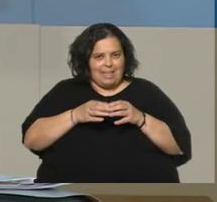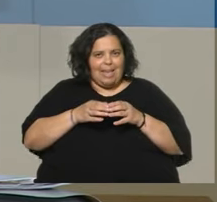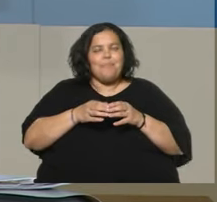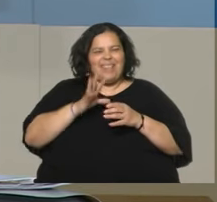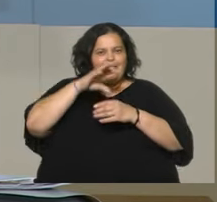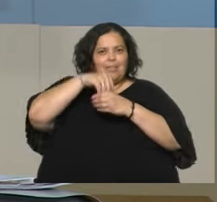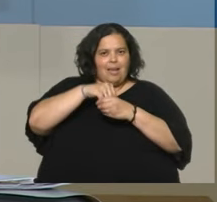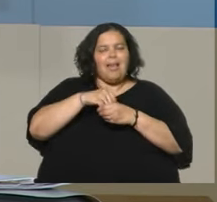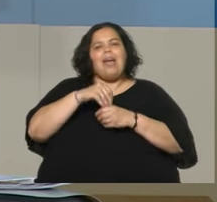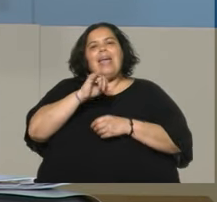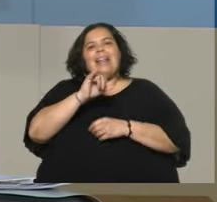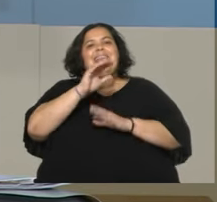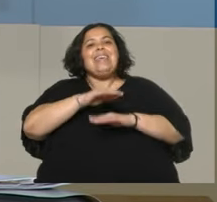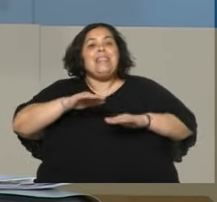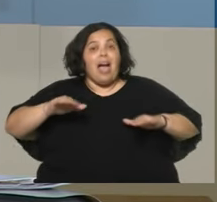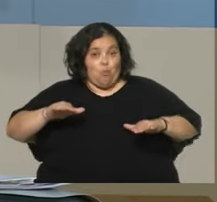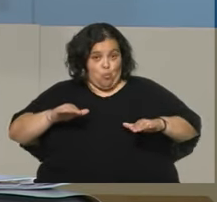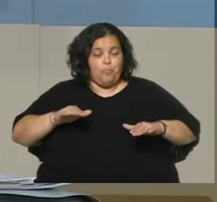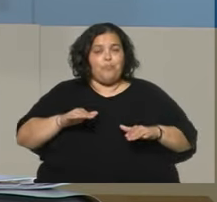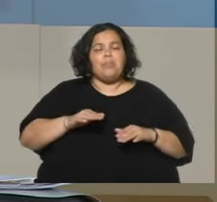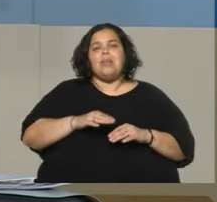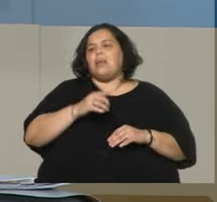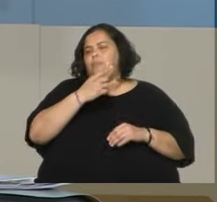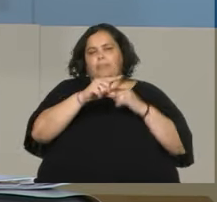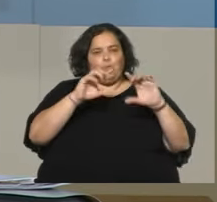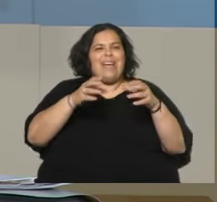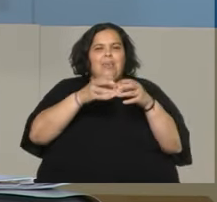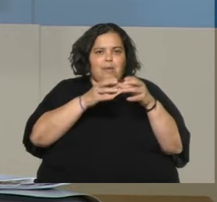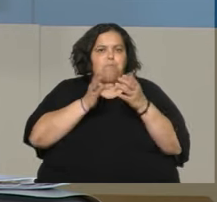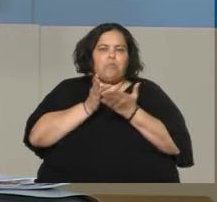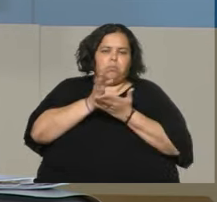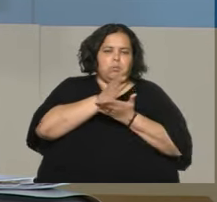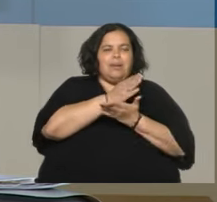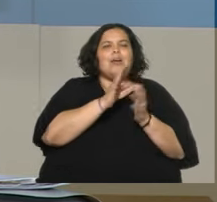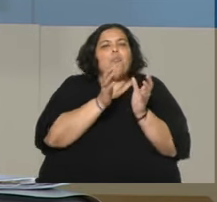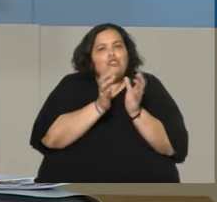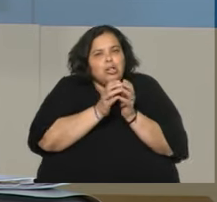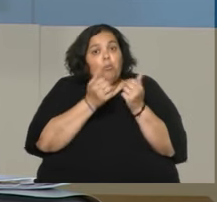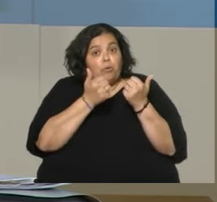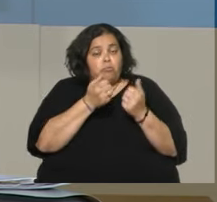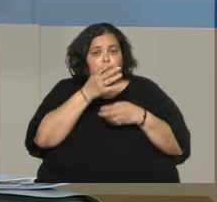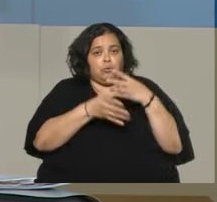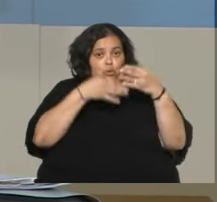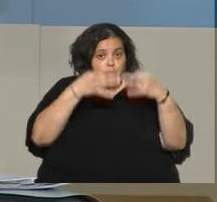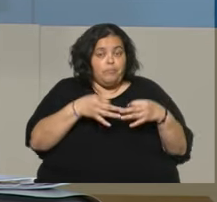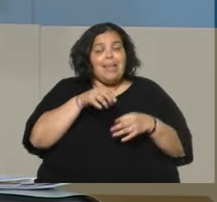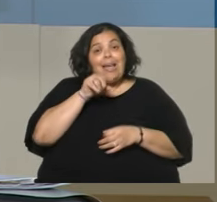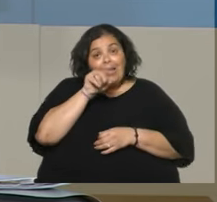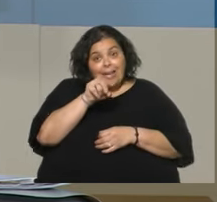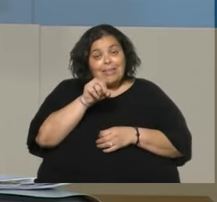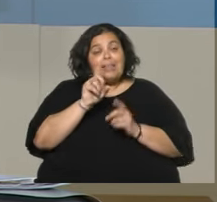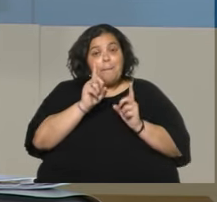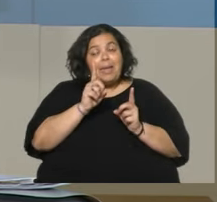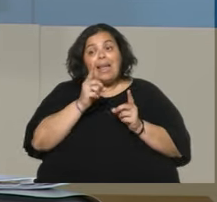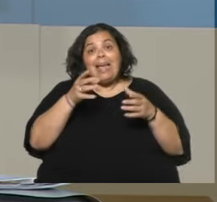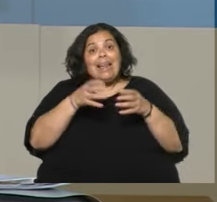INAHU, a través del director Pucher, y un equipo interdisciplinario que es muy chico y muy sólido. Pero el Estado tiene solamente